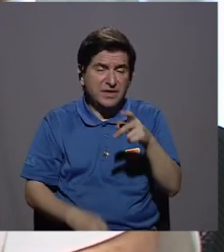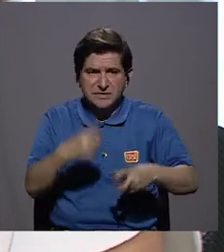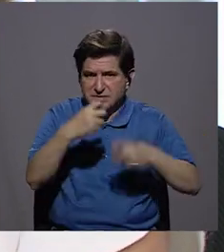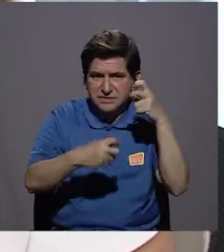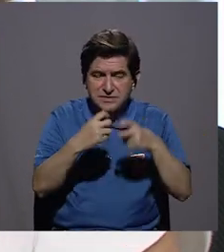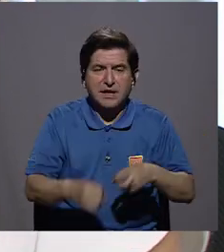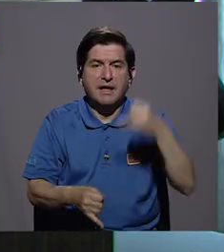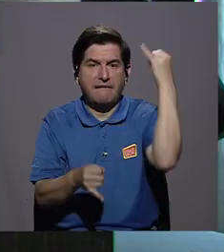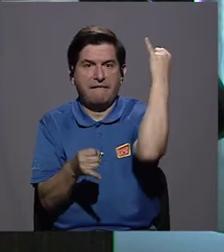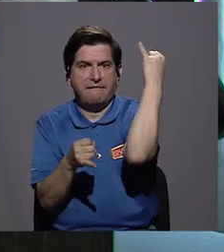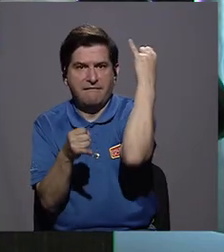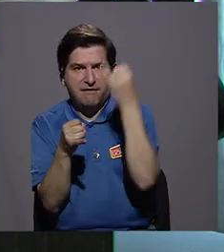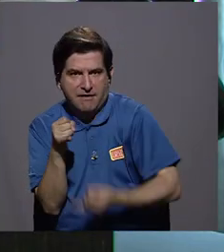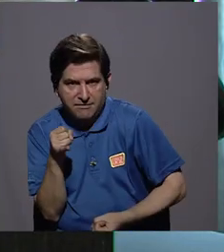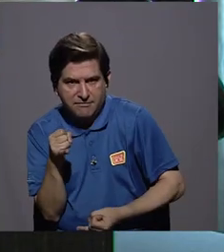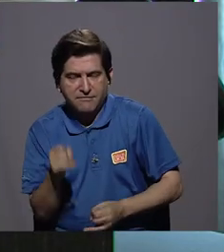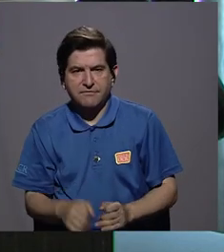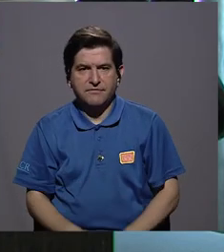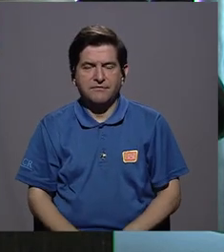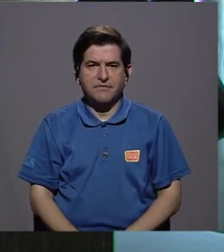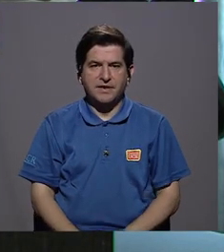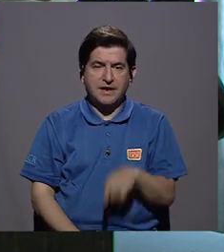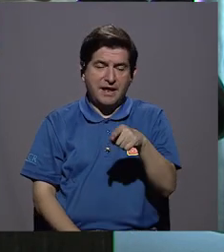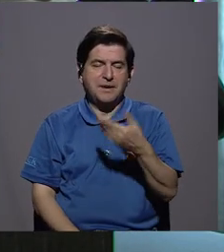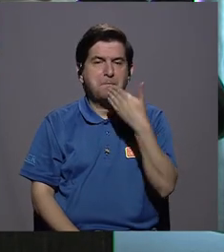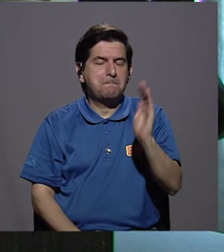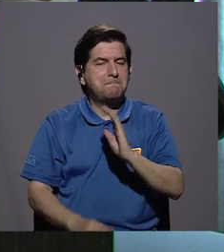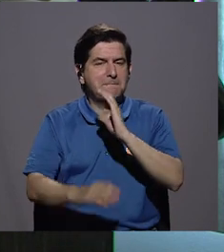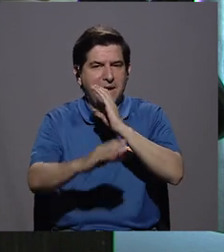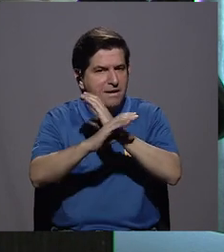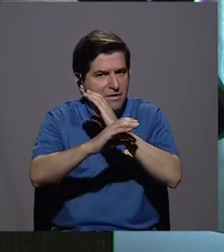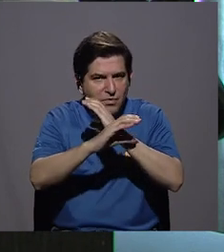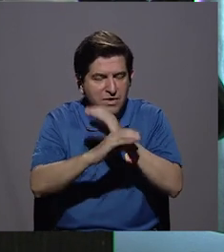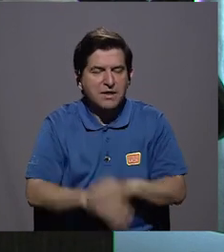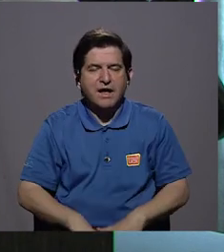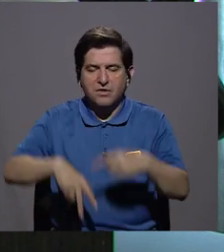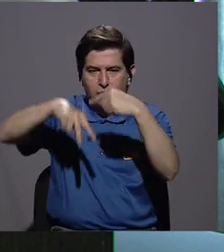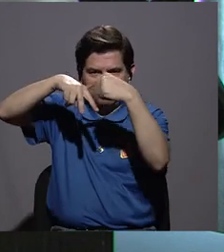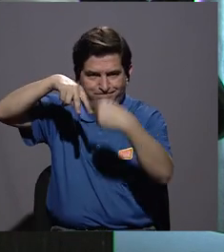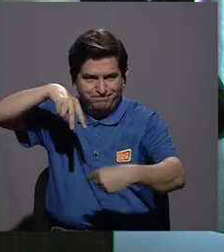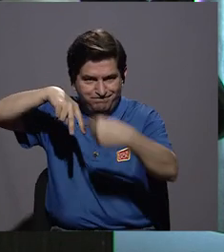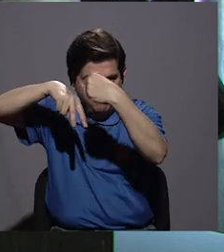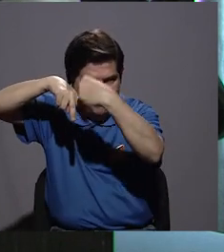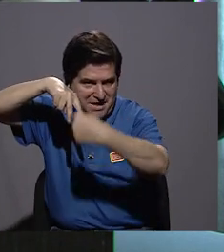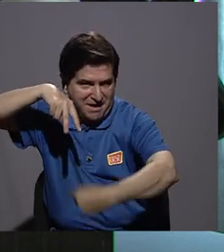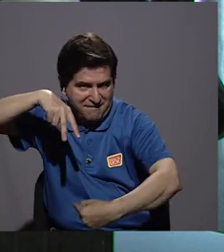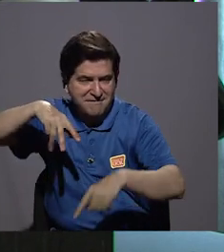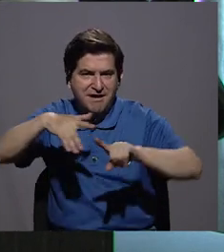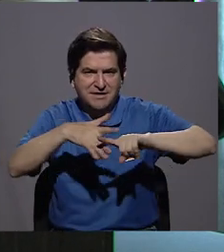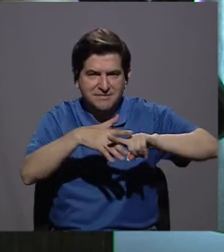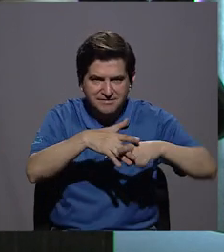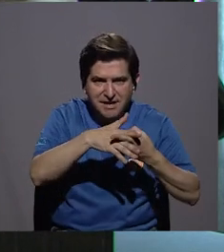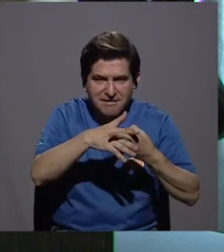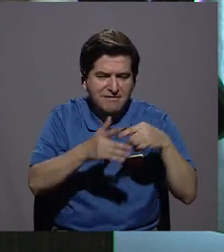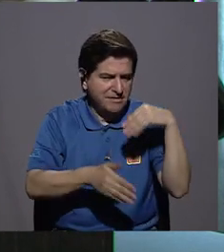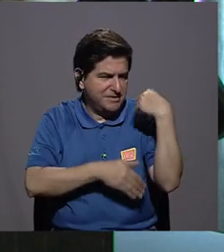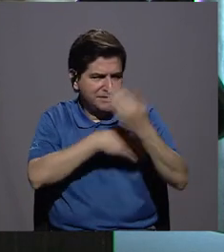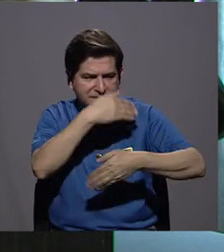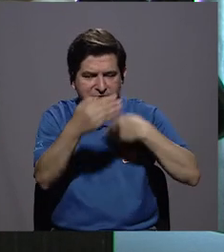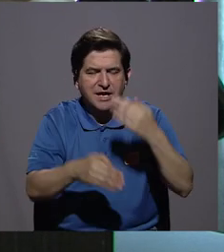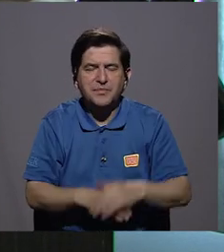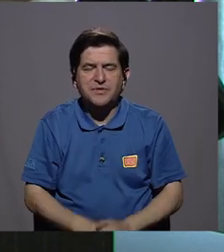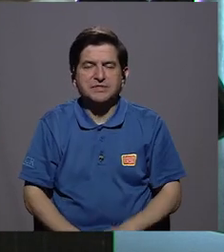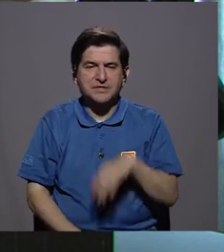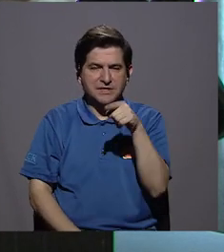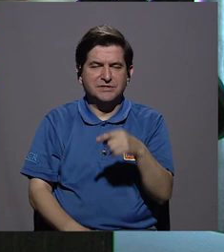y que al final de un mal cuido, precisamente en piernas, es que inician con lo que es el proceso de